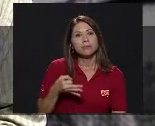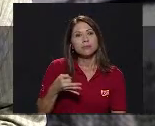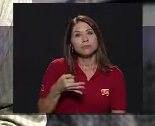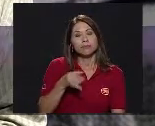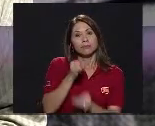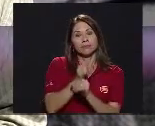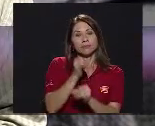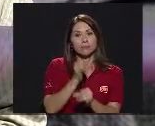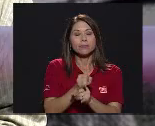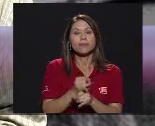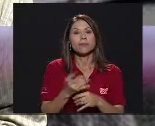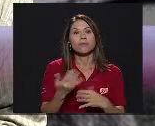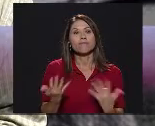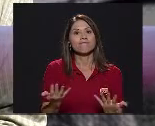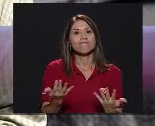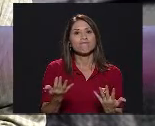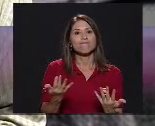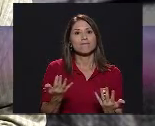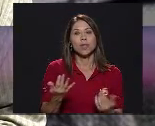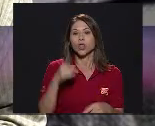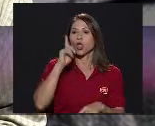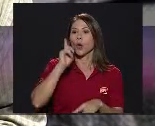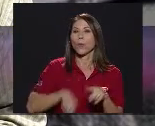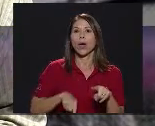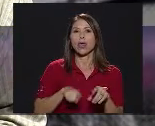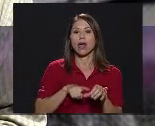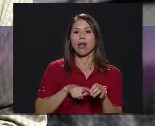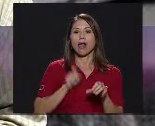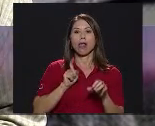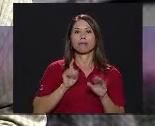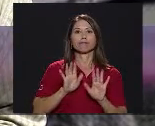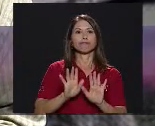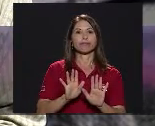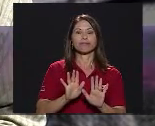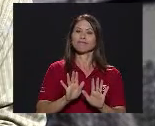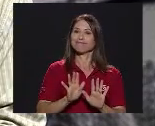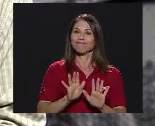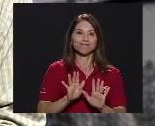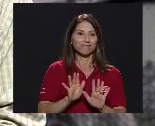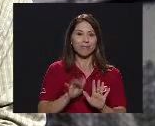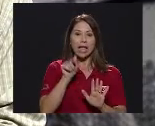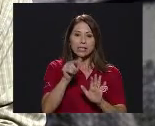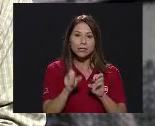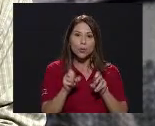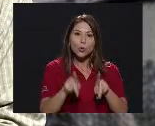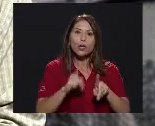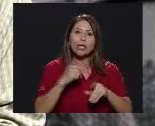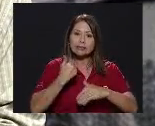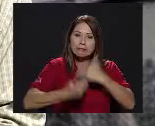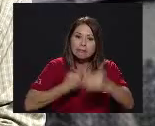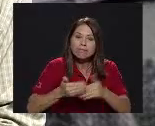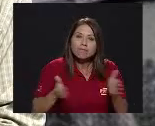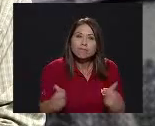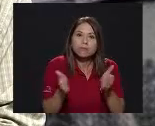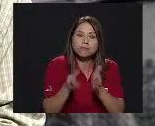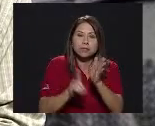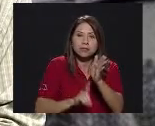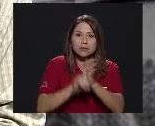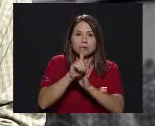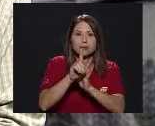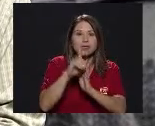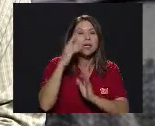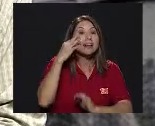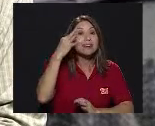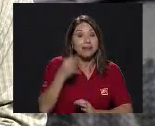institución No puede negarse A que estas oportunidades Puedan desarrollarse Y creo que La experiencia que se